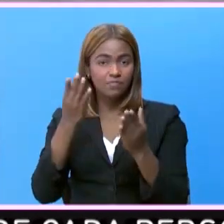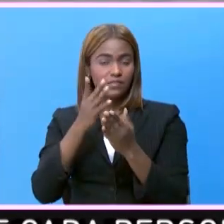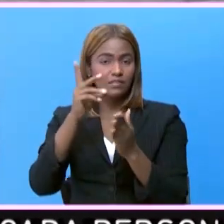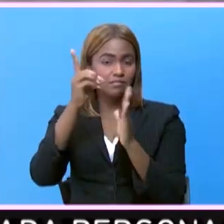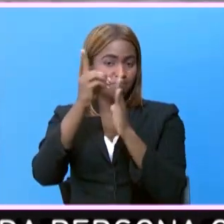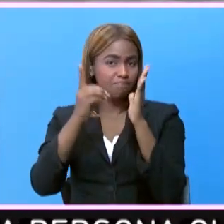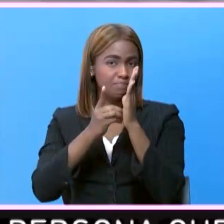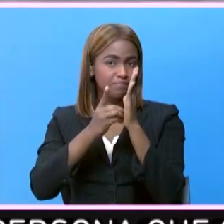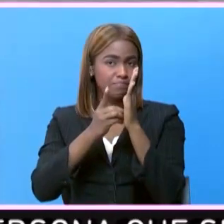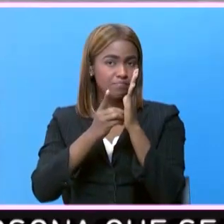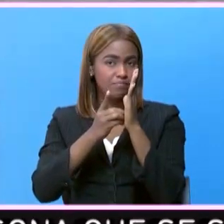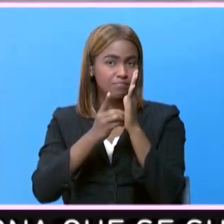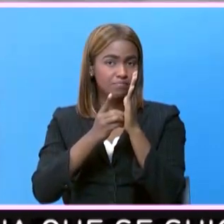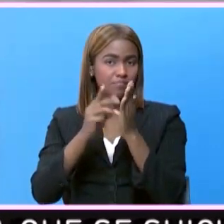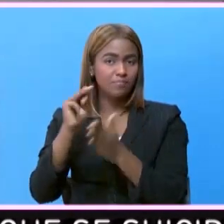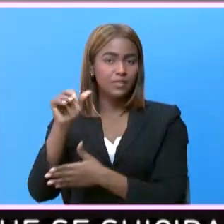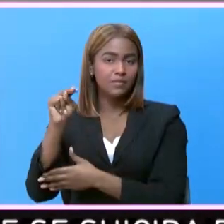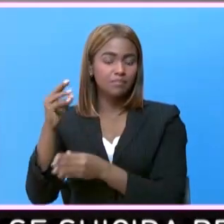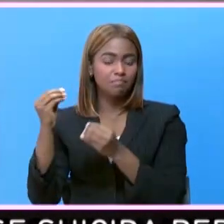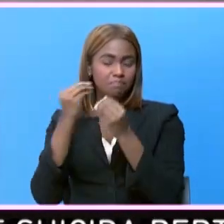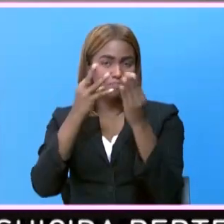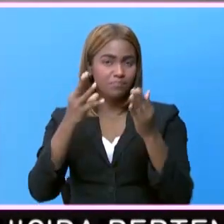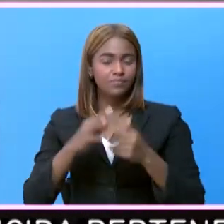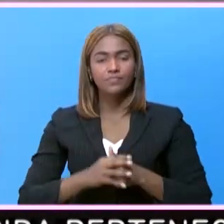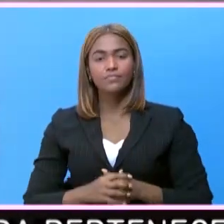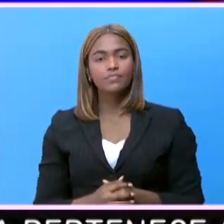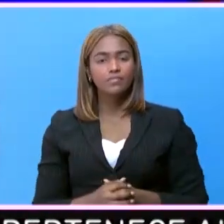Dajabón, Belvin Toribio.